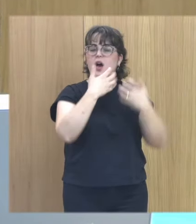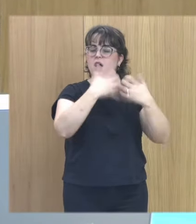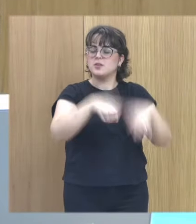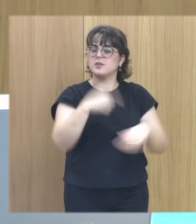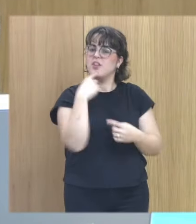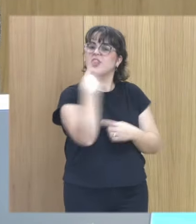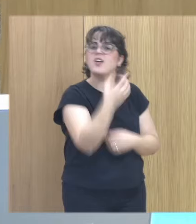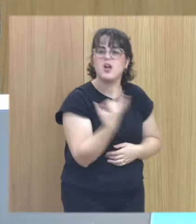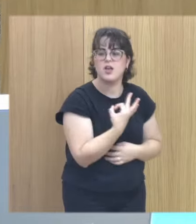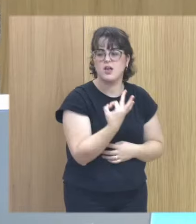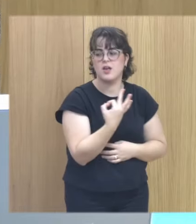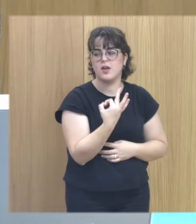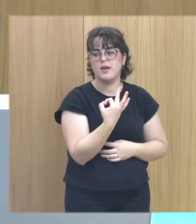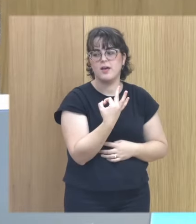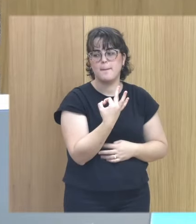devuelvo es